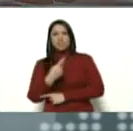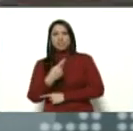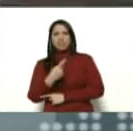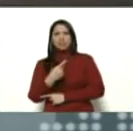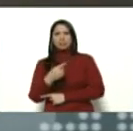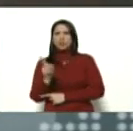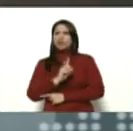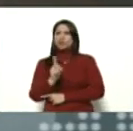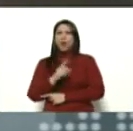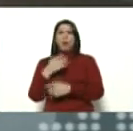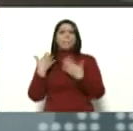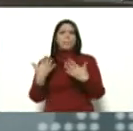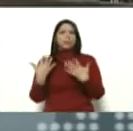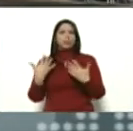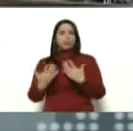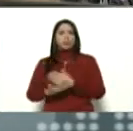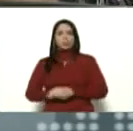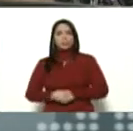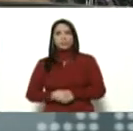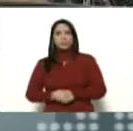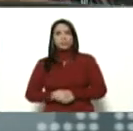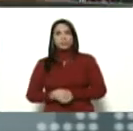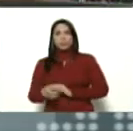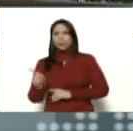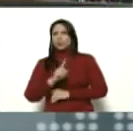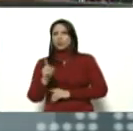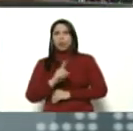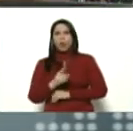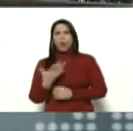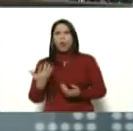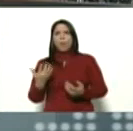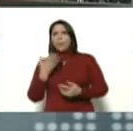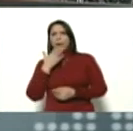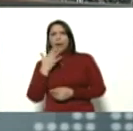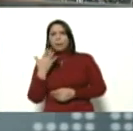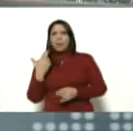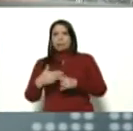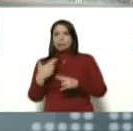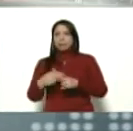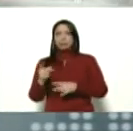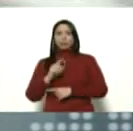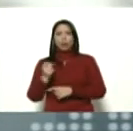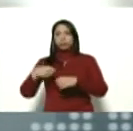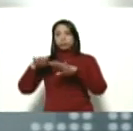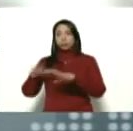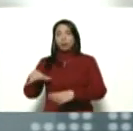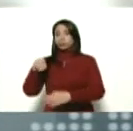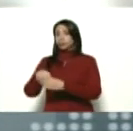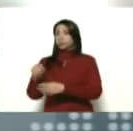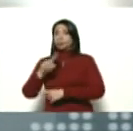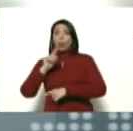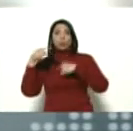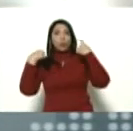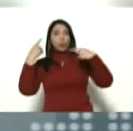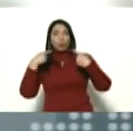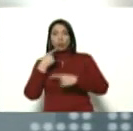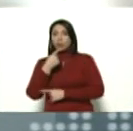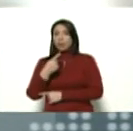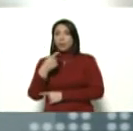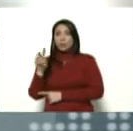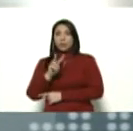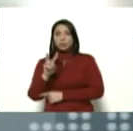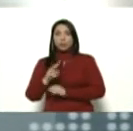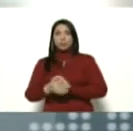apresurarse, no aventurarse, no levantar las cuarentenas a lo loco, diríamos en Venezuela.